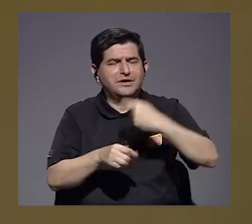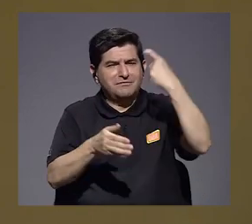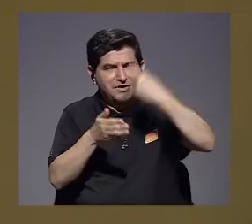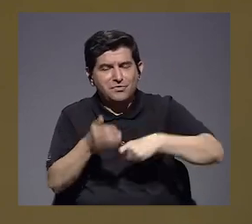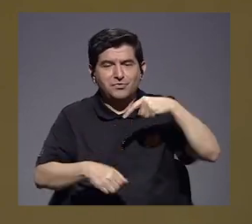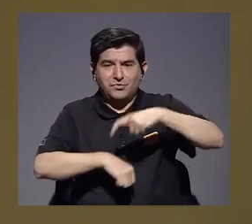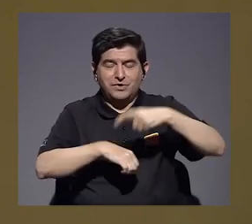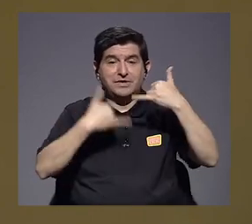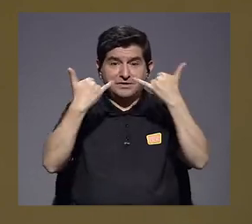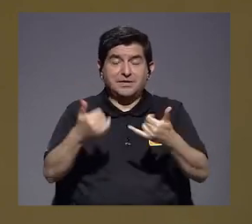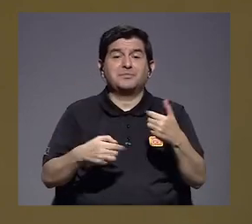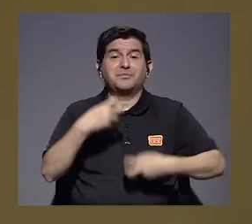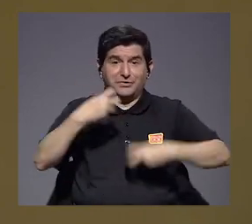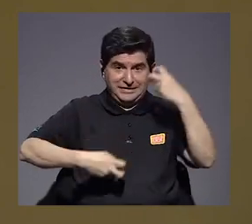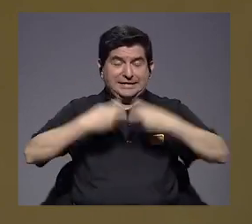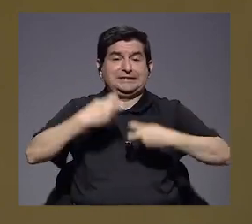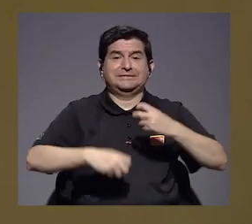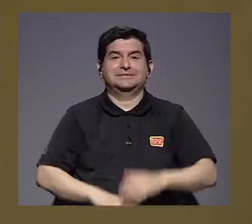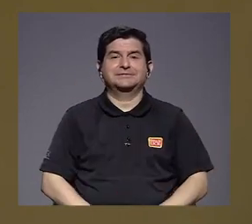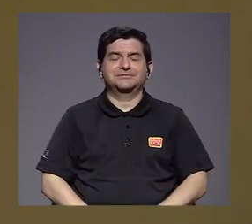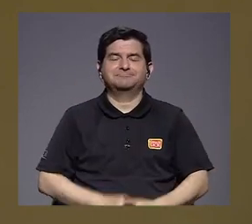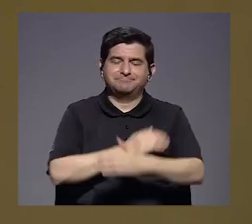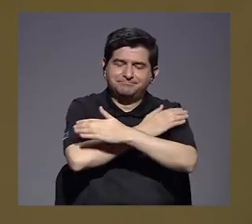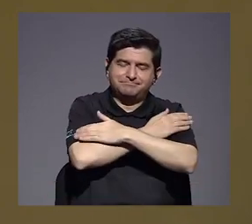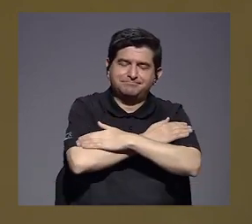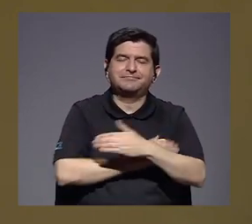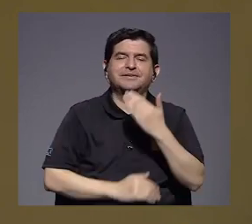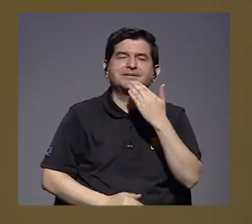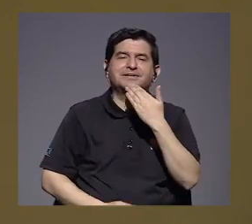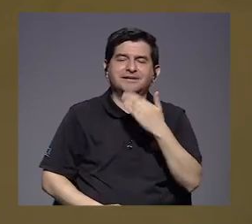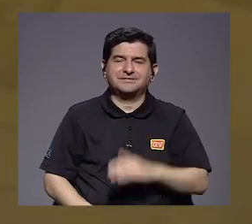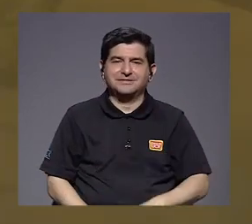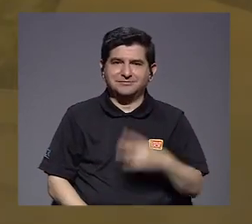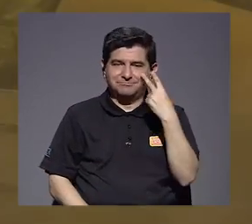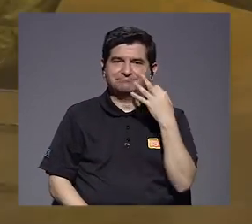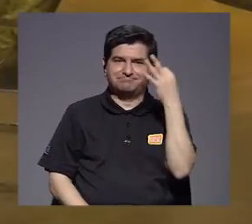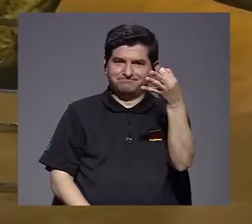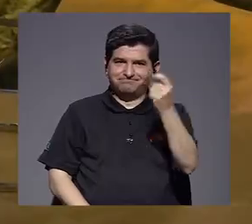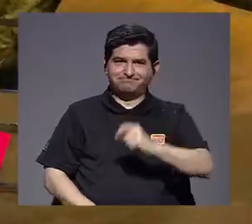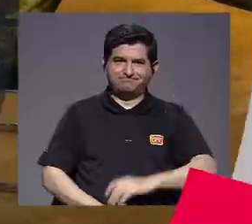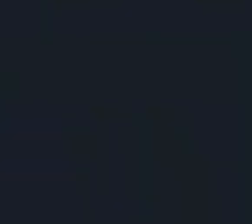a hora en este tiempo también de crisis. Un abrazo. Gracias por estar con nosotros. Hasta luego.